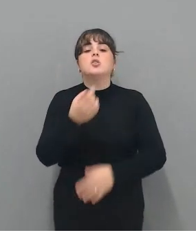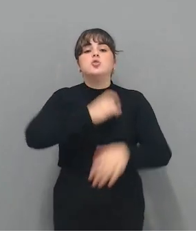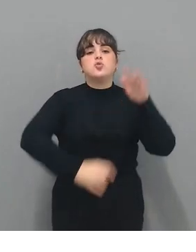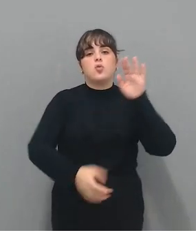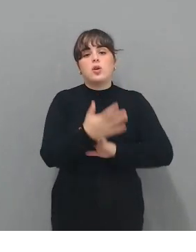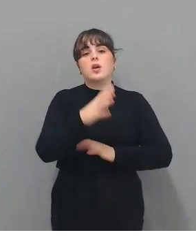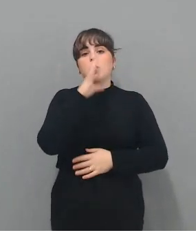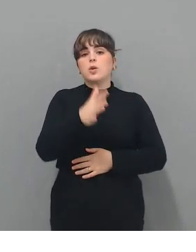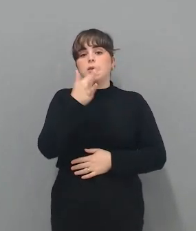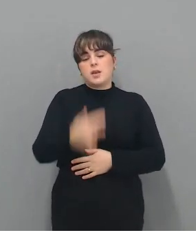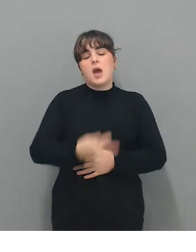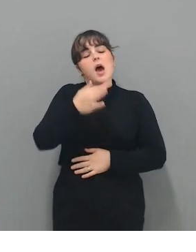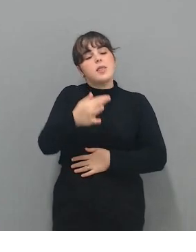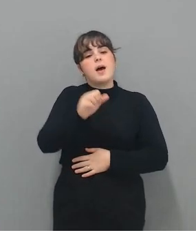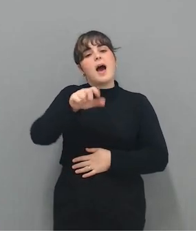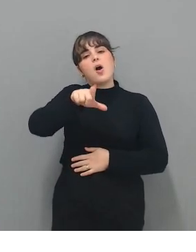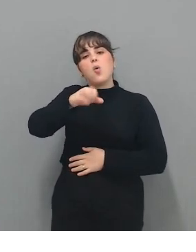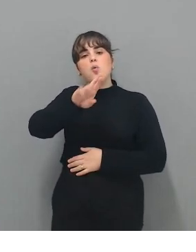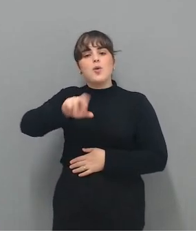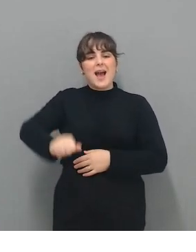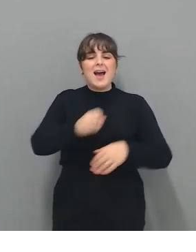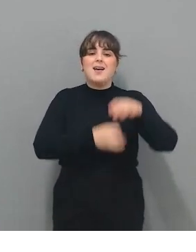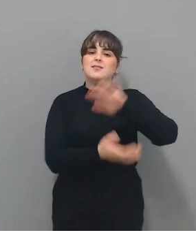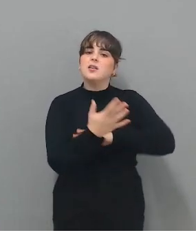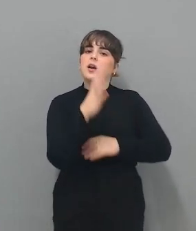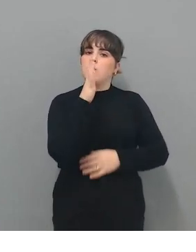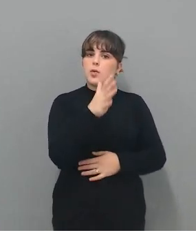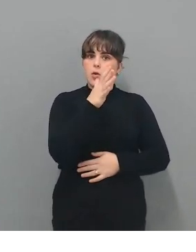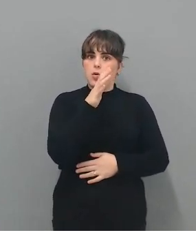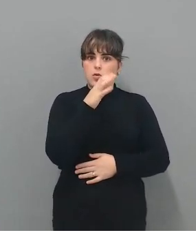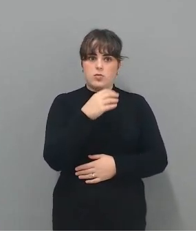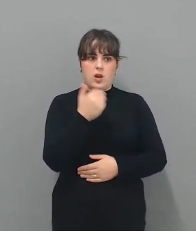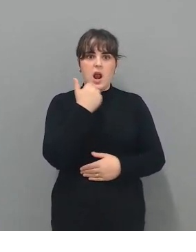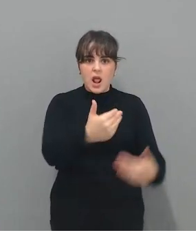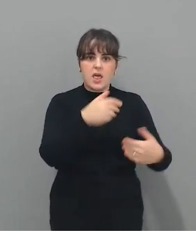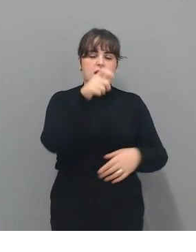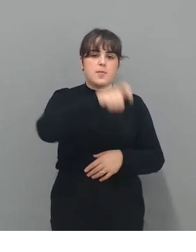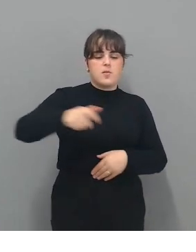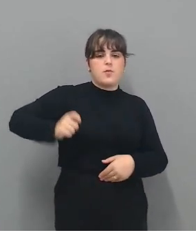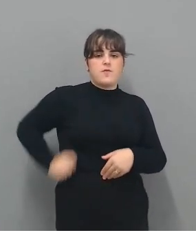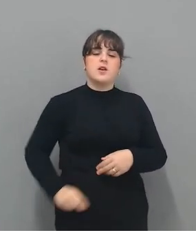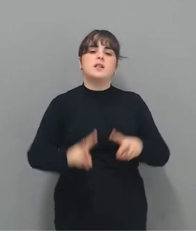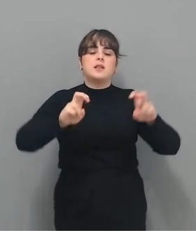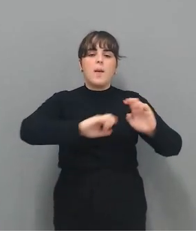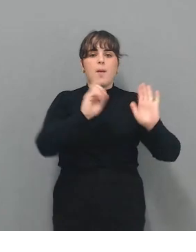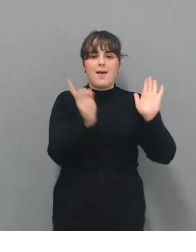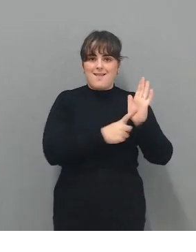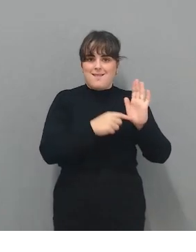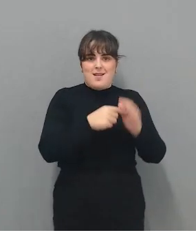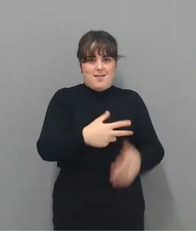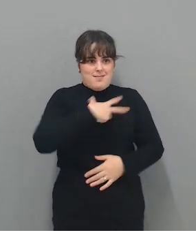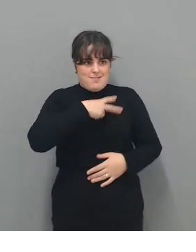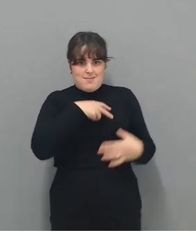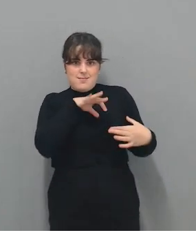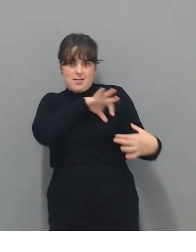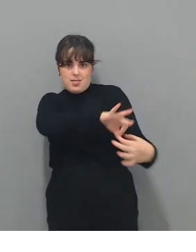Aljura? Aljura nace de la vocación de los profesionales del ámbito legal. Nosotros, de